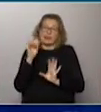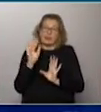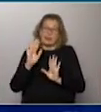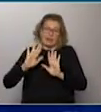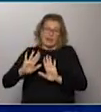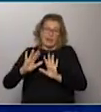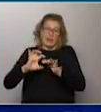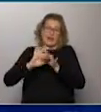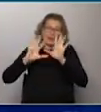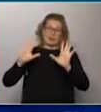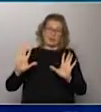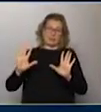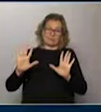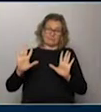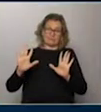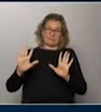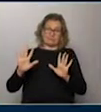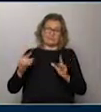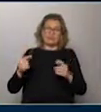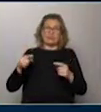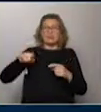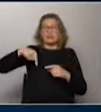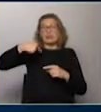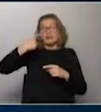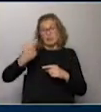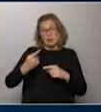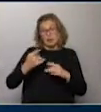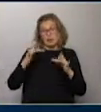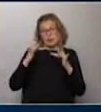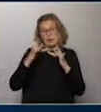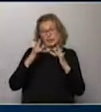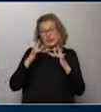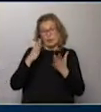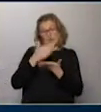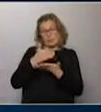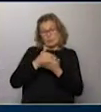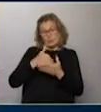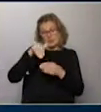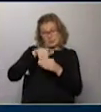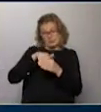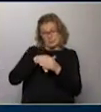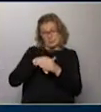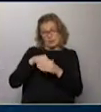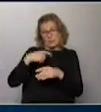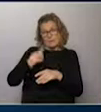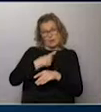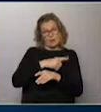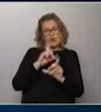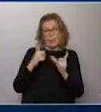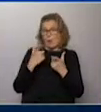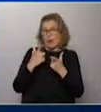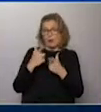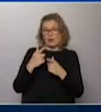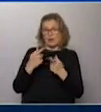queda el plantel liberado. Después de ese partido con Wilstermann, el fin de semana que coincide con las elecciones departamentales y municipales, Peñarol no tiene actividad local,